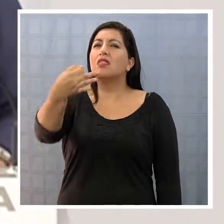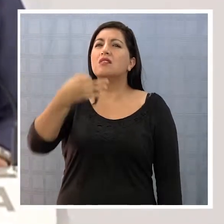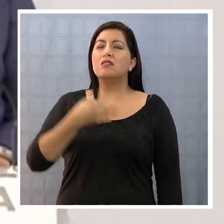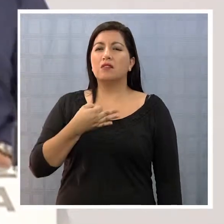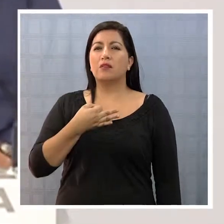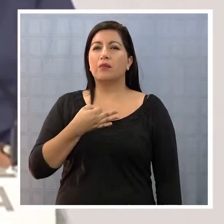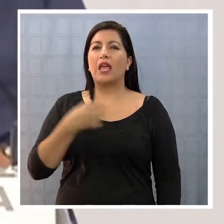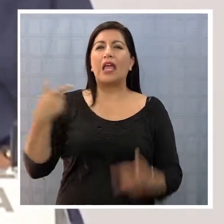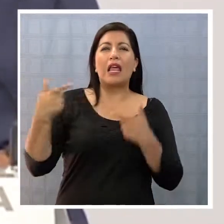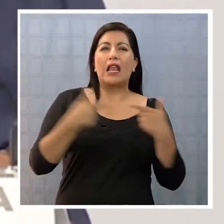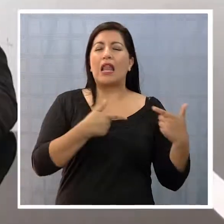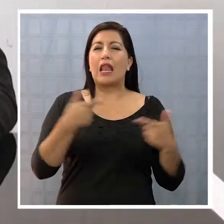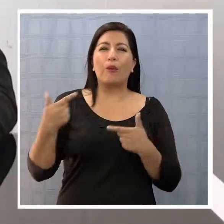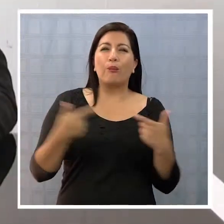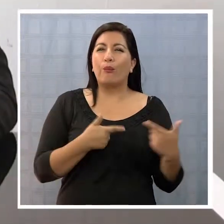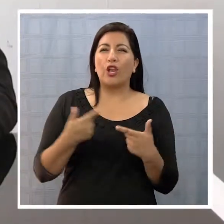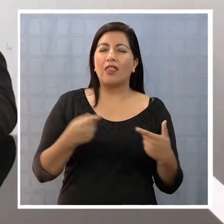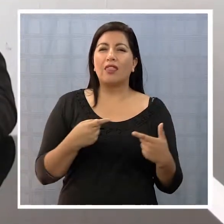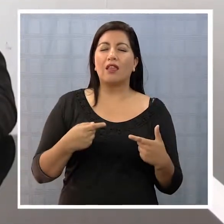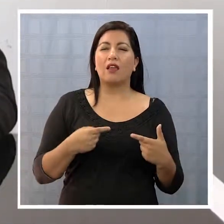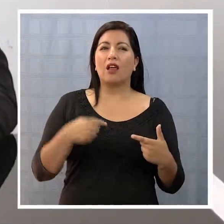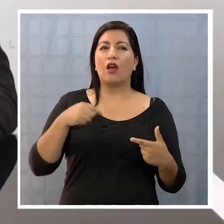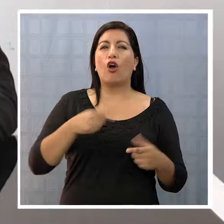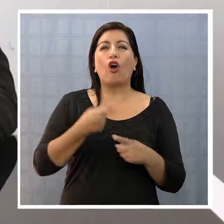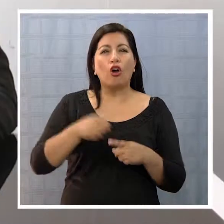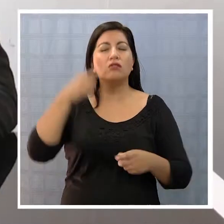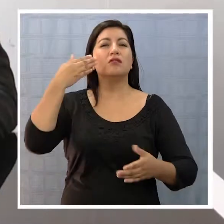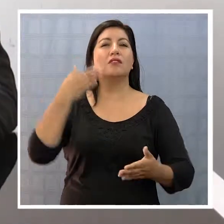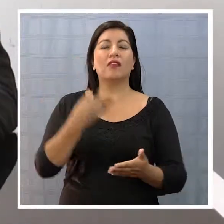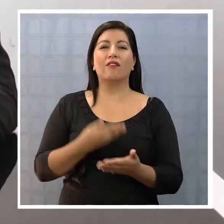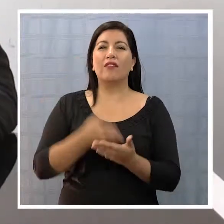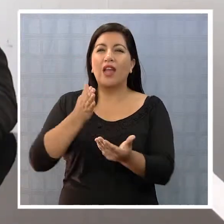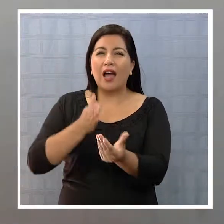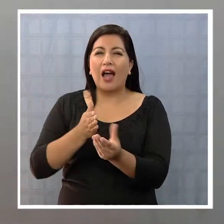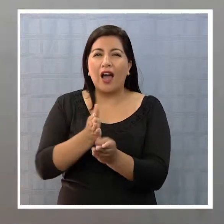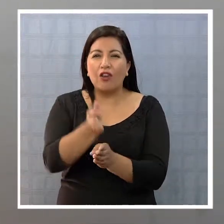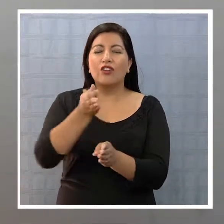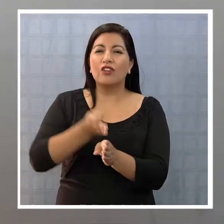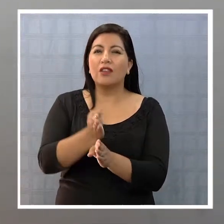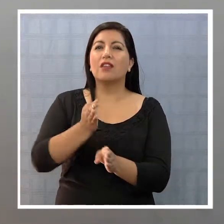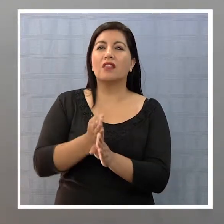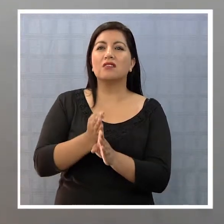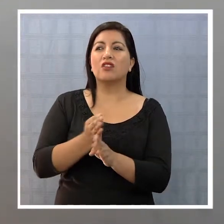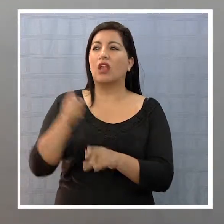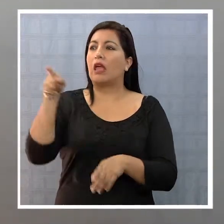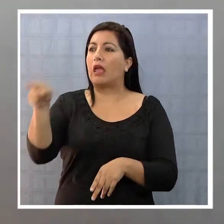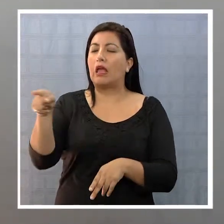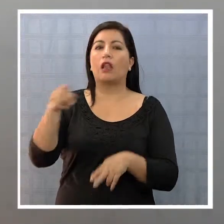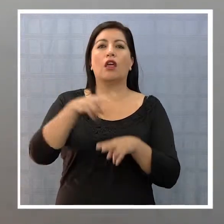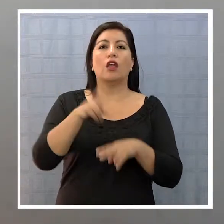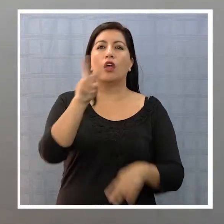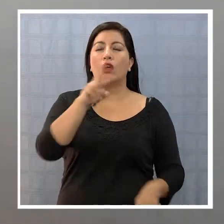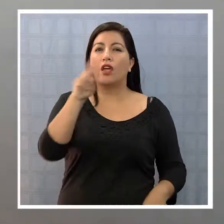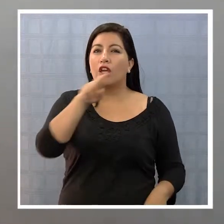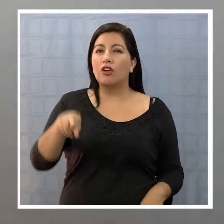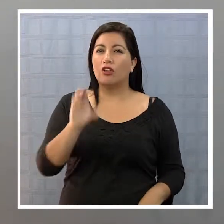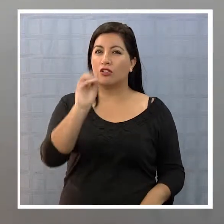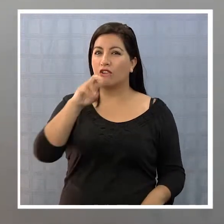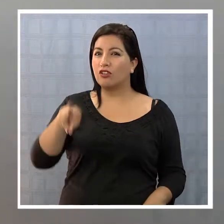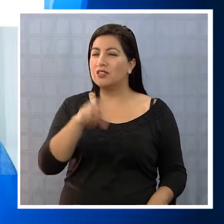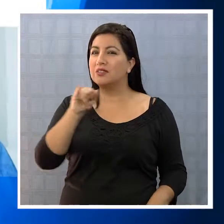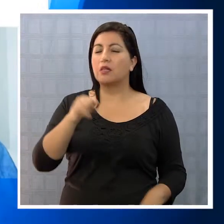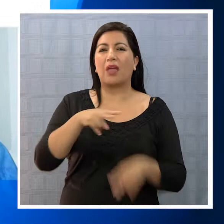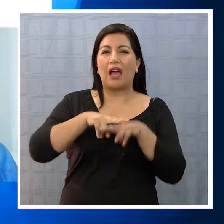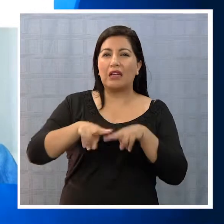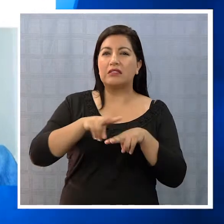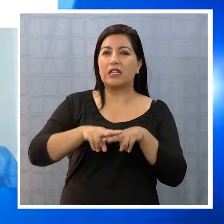política en la región se va a orientar nuevamente por lo que diga o no diga, por lo que haga o no haga, el Senado roce. Mientras, desde la izquierda y el